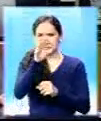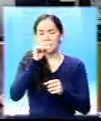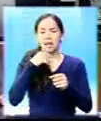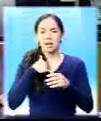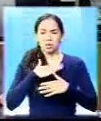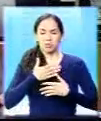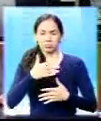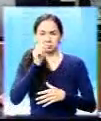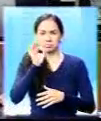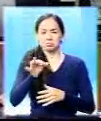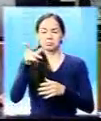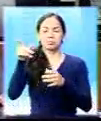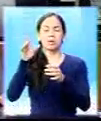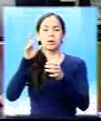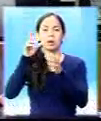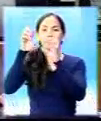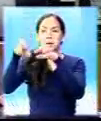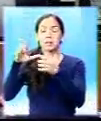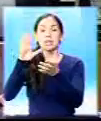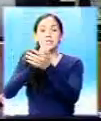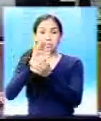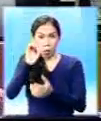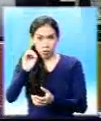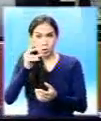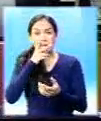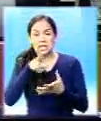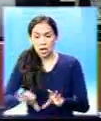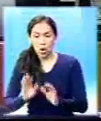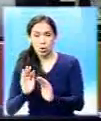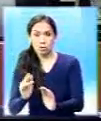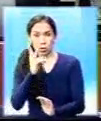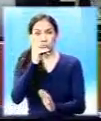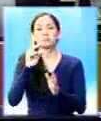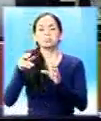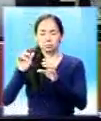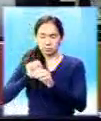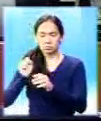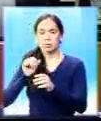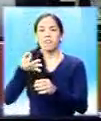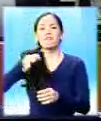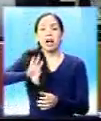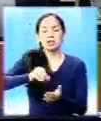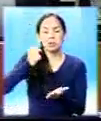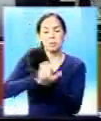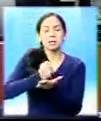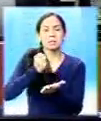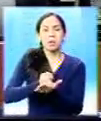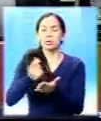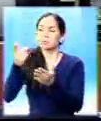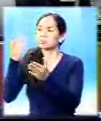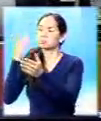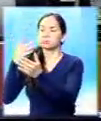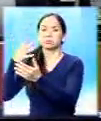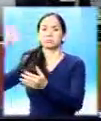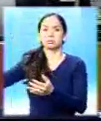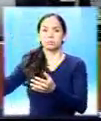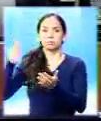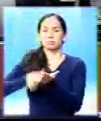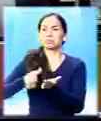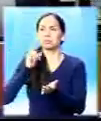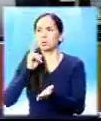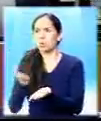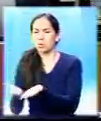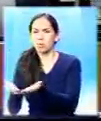y nombres falsos meses después de desaparecer. Organizaciones piden a las autoridades y al Ministerio Público que no ignoren esa